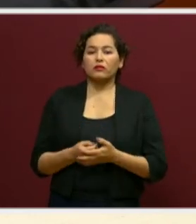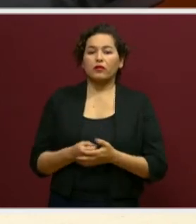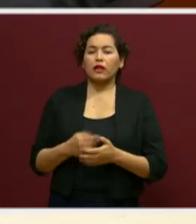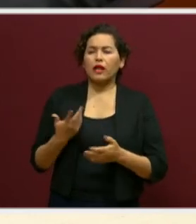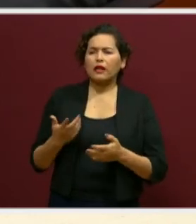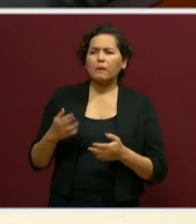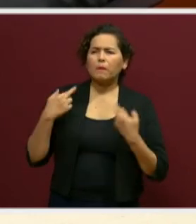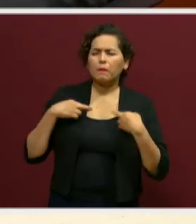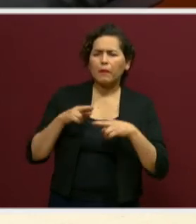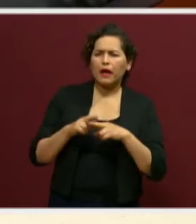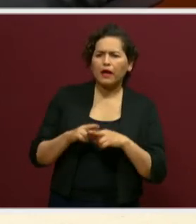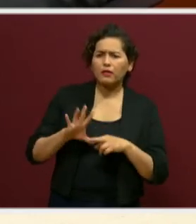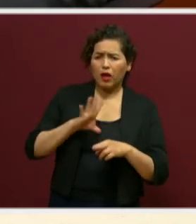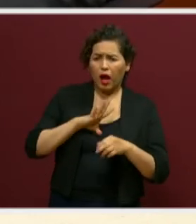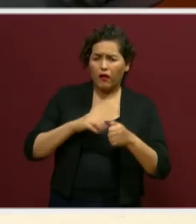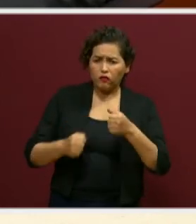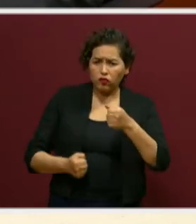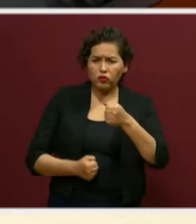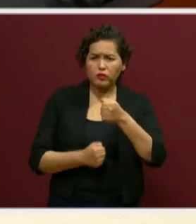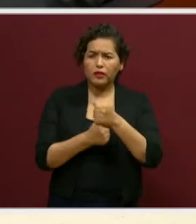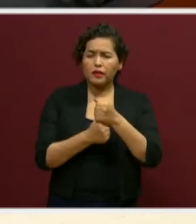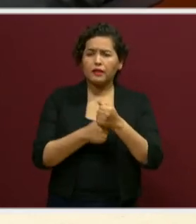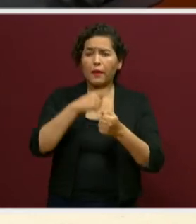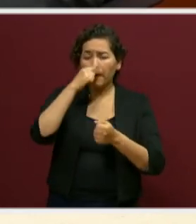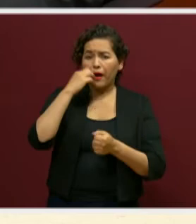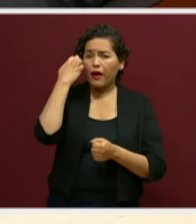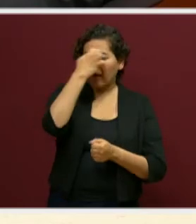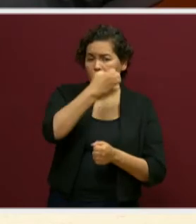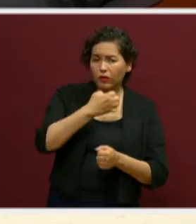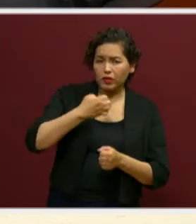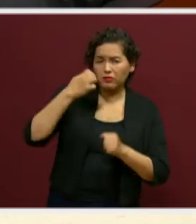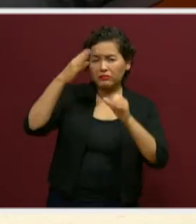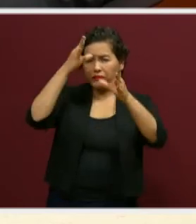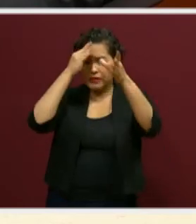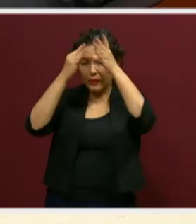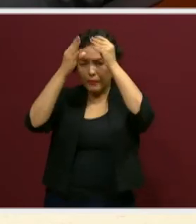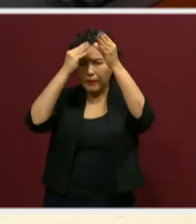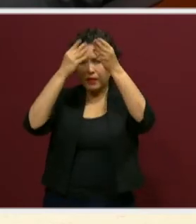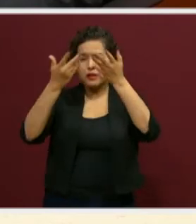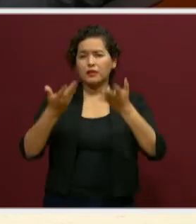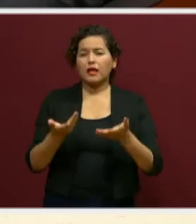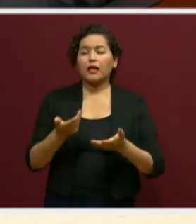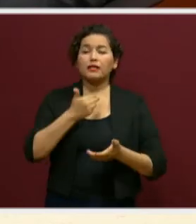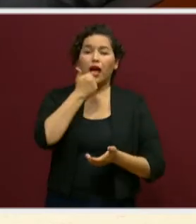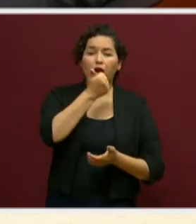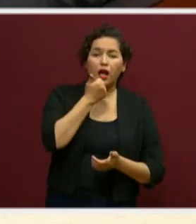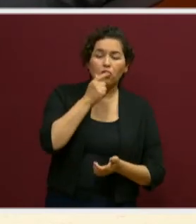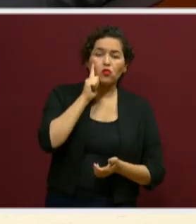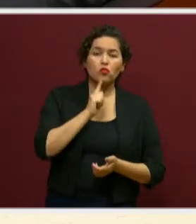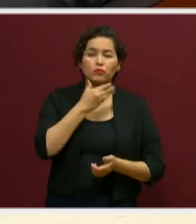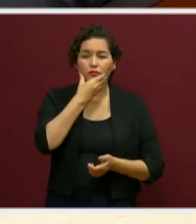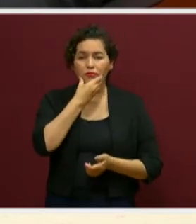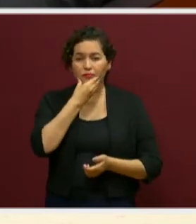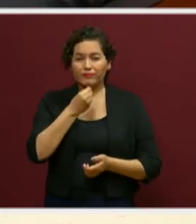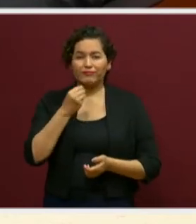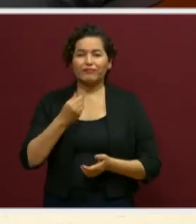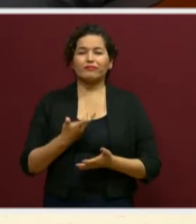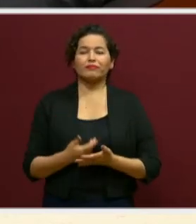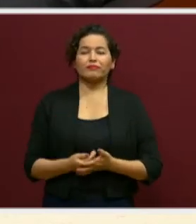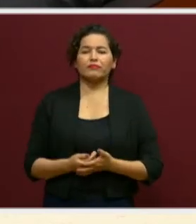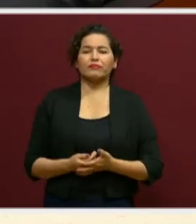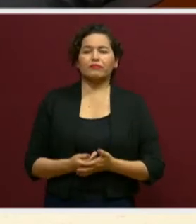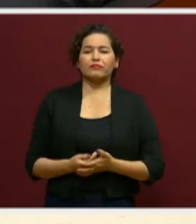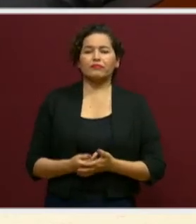considera fortalezas con referencia al proceso de evaluación de los aprendizajes de las y los estudiantes colocando. Sí,